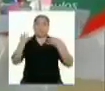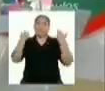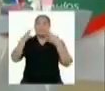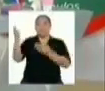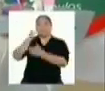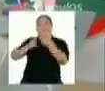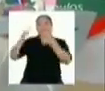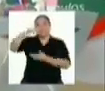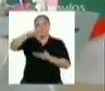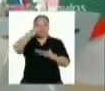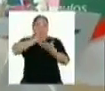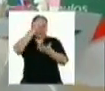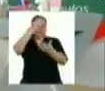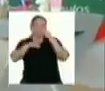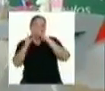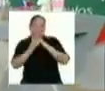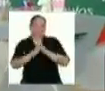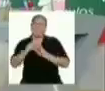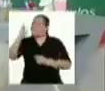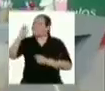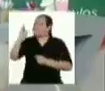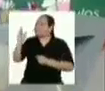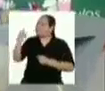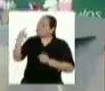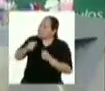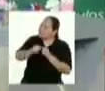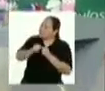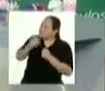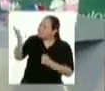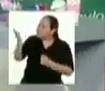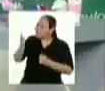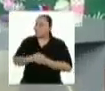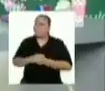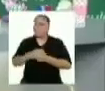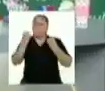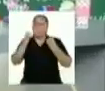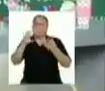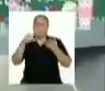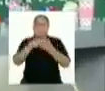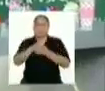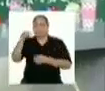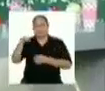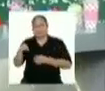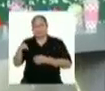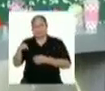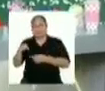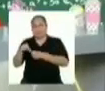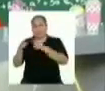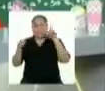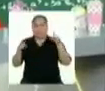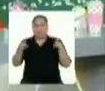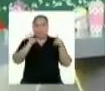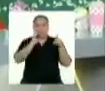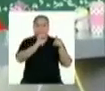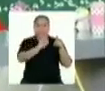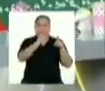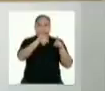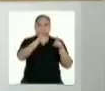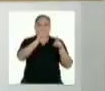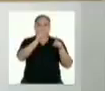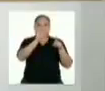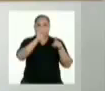Estamos de vuelta en Aprendo en Casa. Profesora, ¿sigue por ahí? ¿Cómo llego de aquí a un